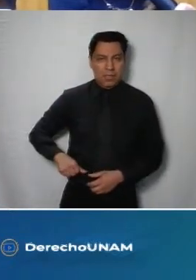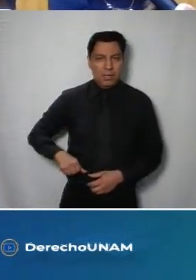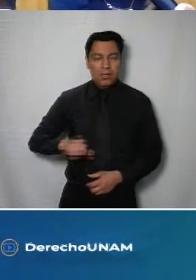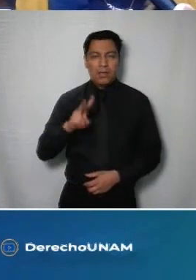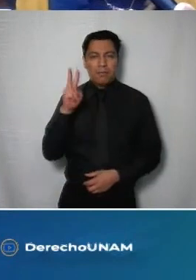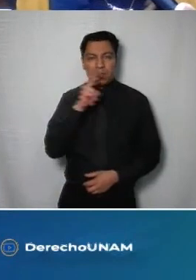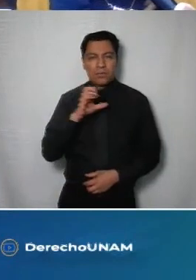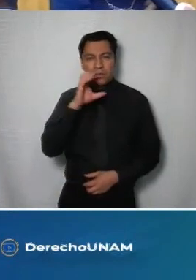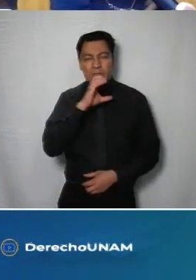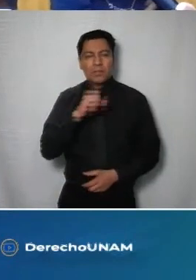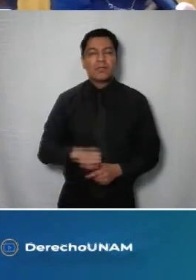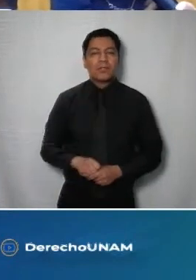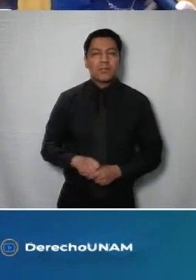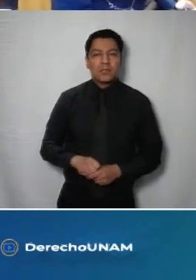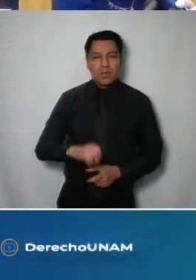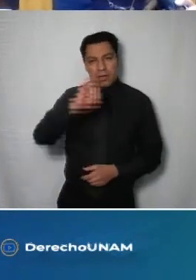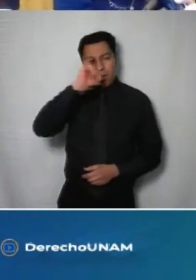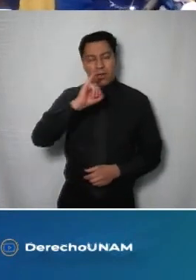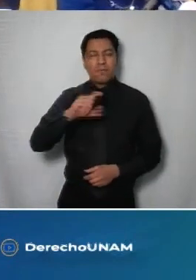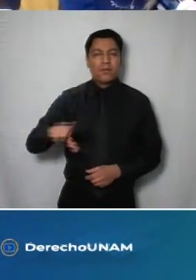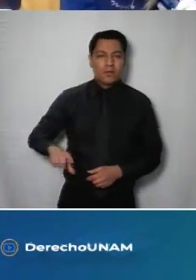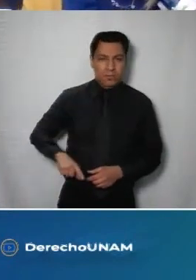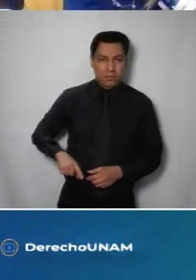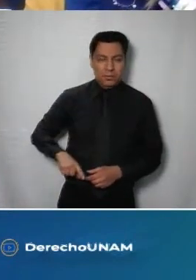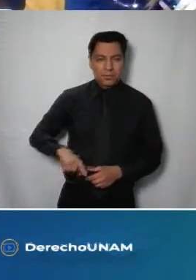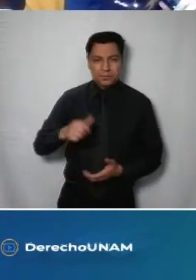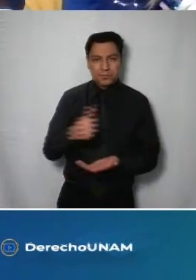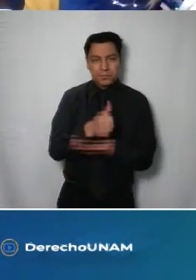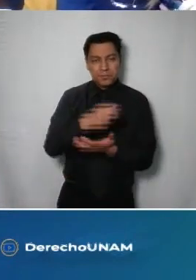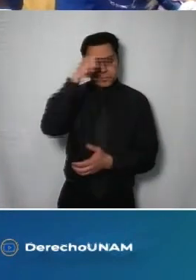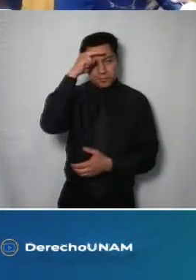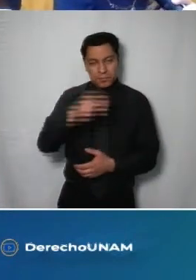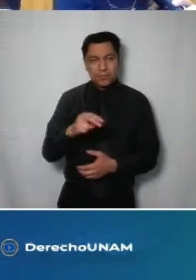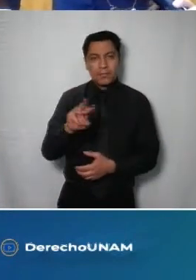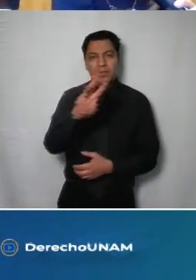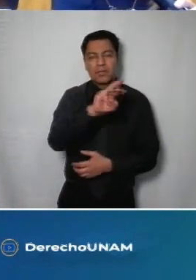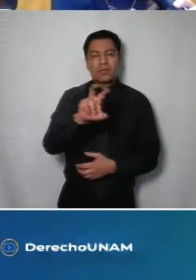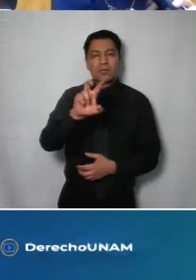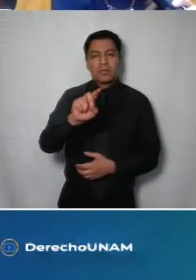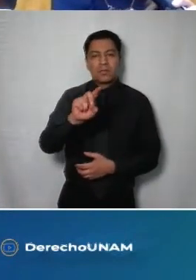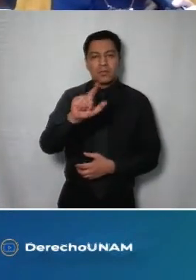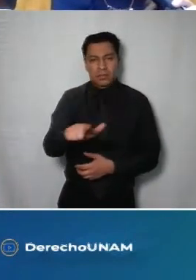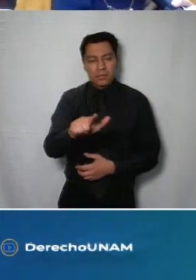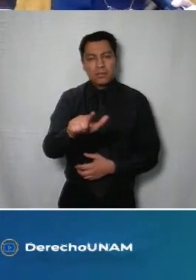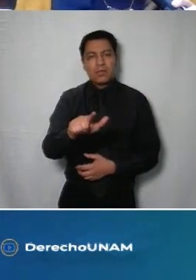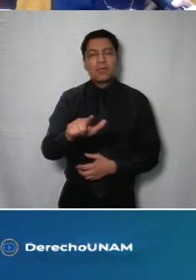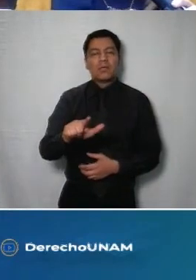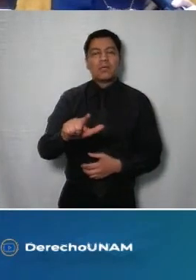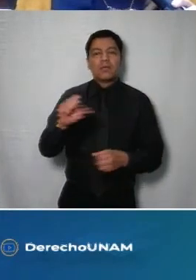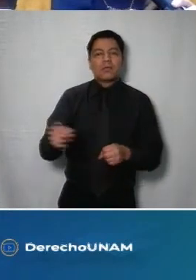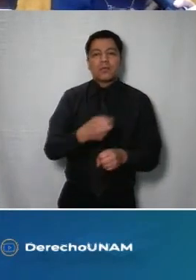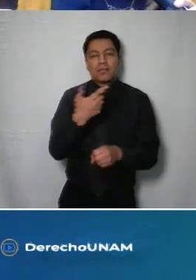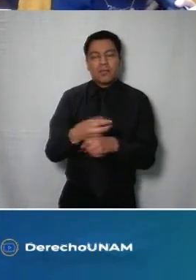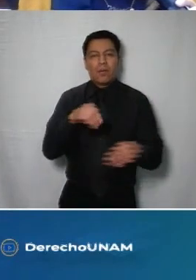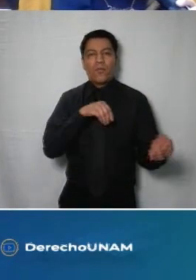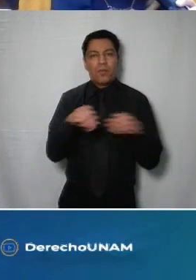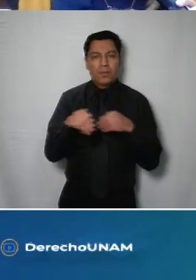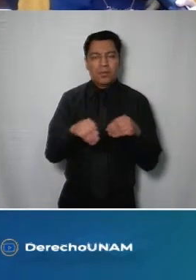320 de la Jefatura de Gobierno de la Ciudad de México 337 de la Secretaría de Movilidad